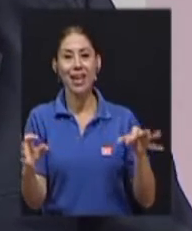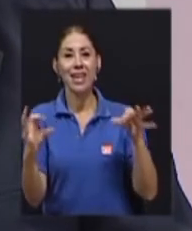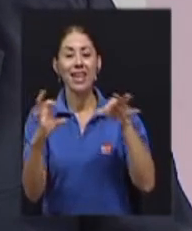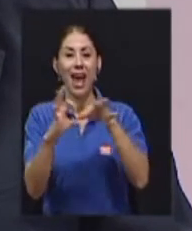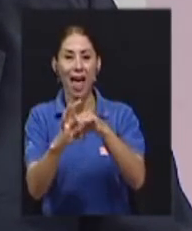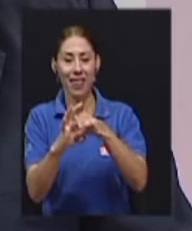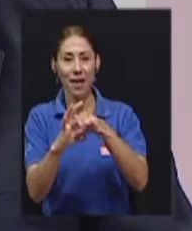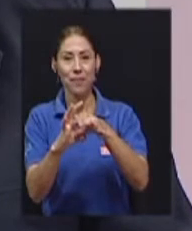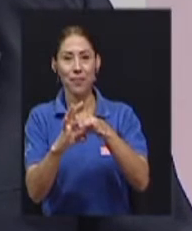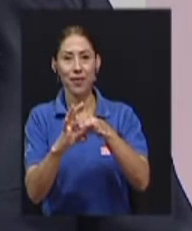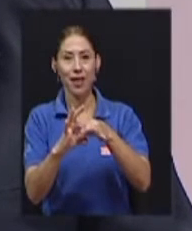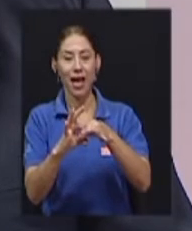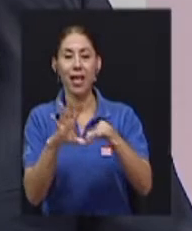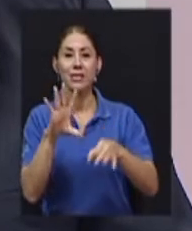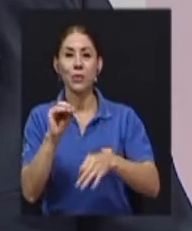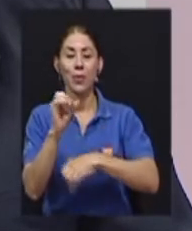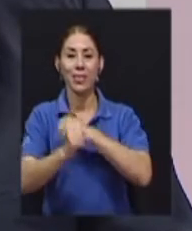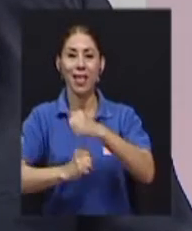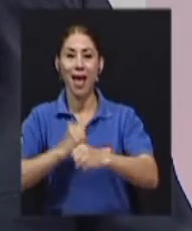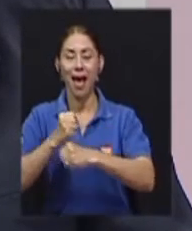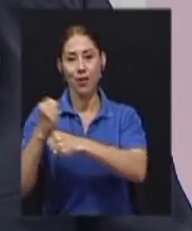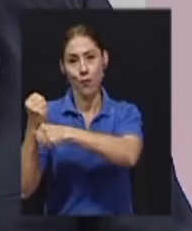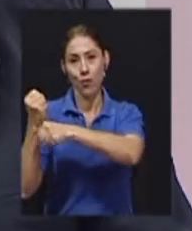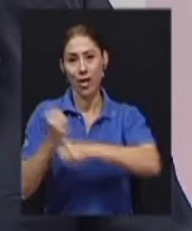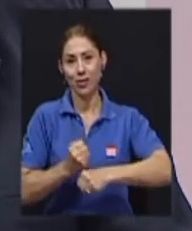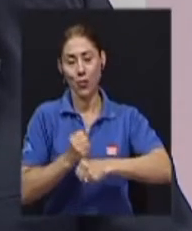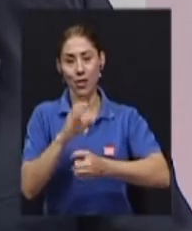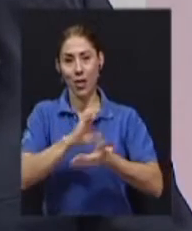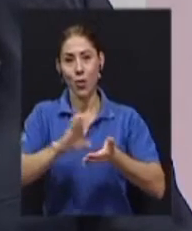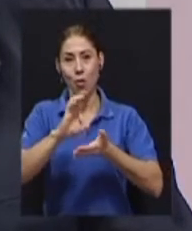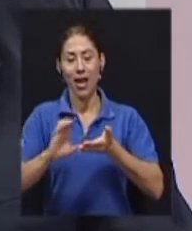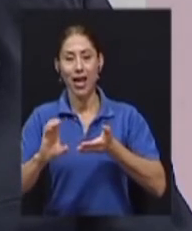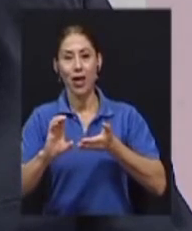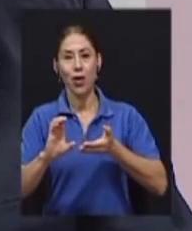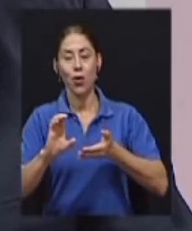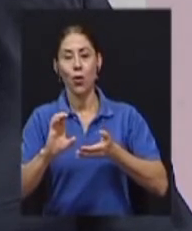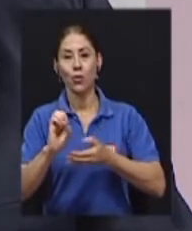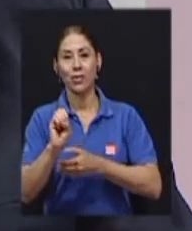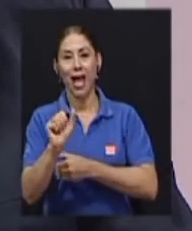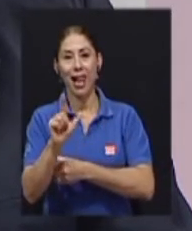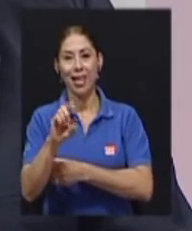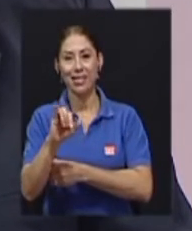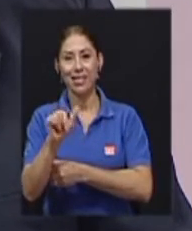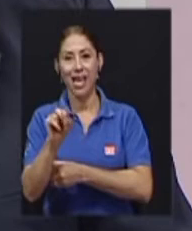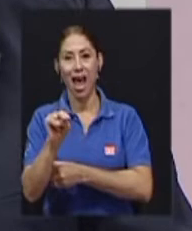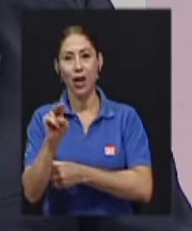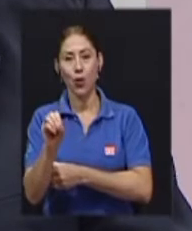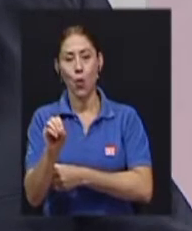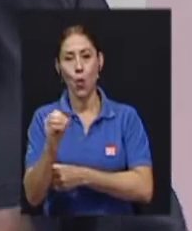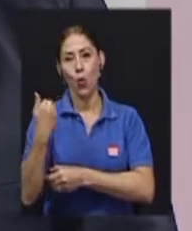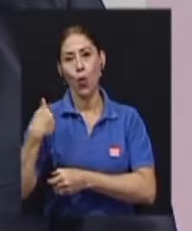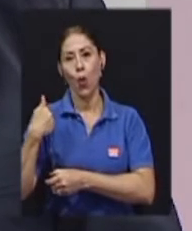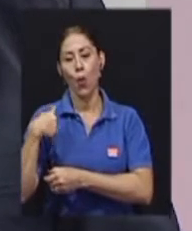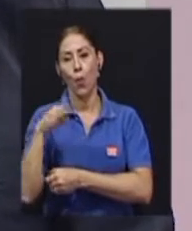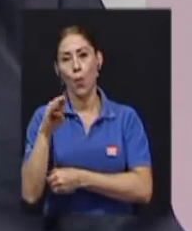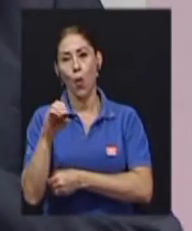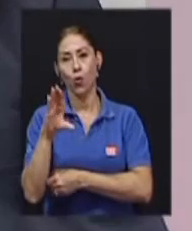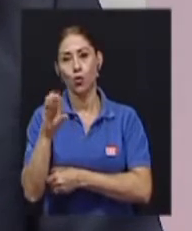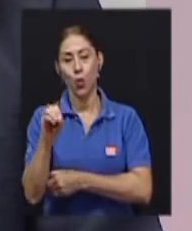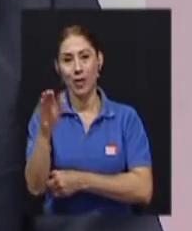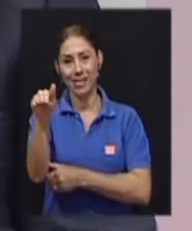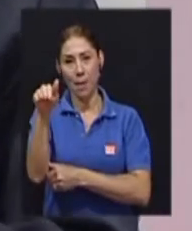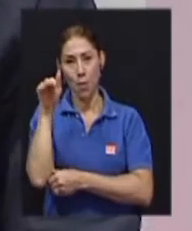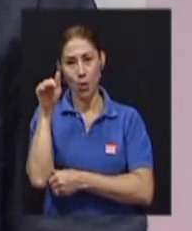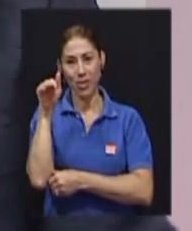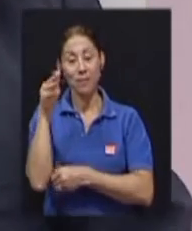de la fundación del Colegio Salesiano Don Bosco en Zapote. Hay algunas actividades